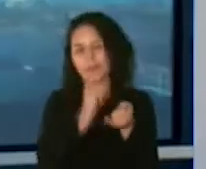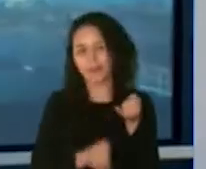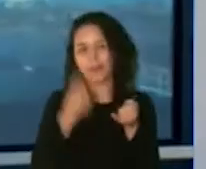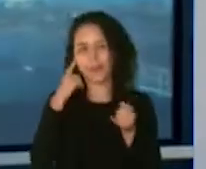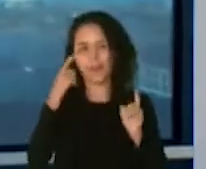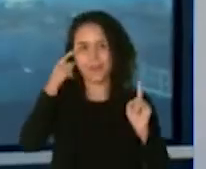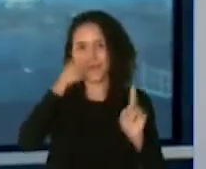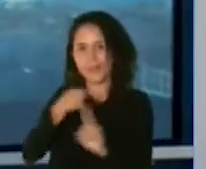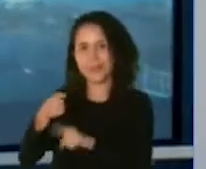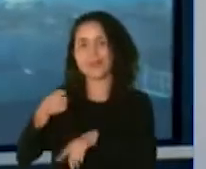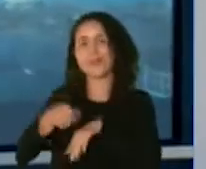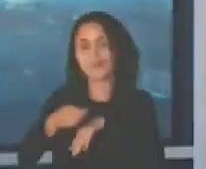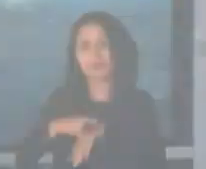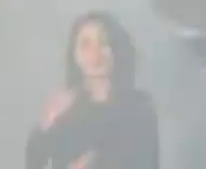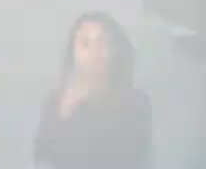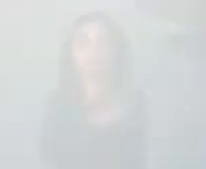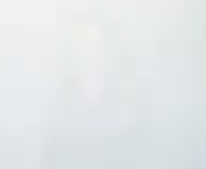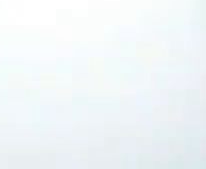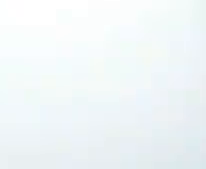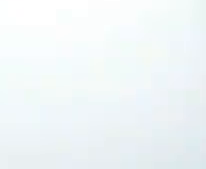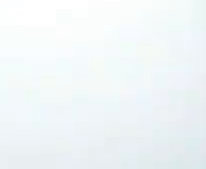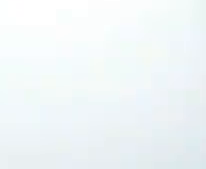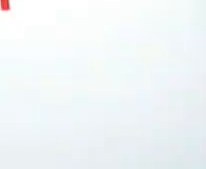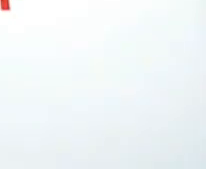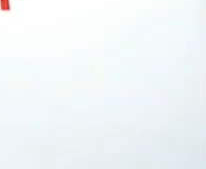Puerto Rico se vacuna los esperamos